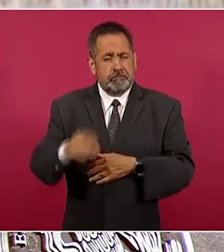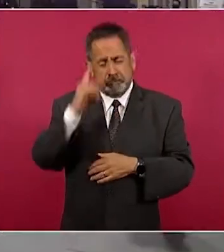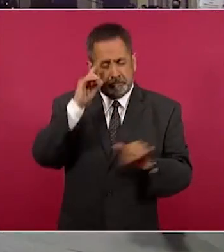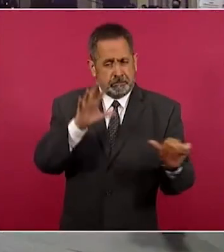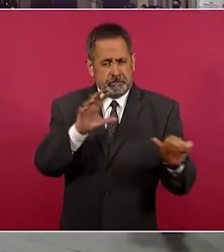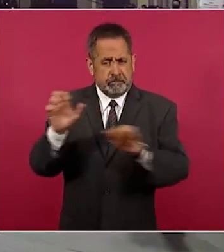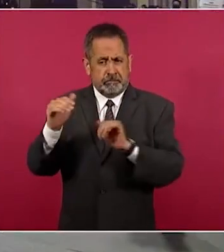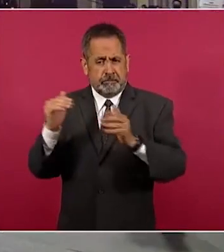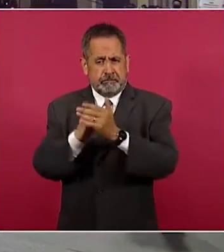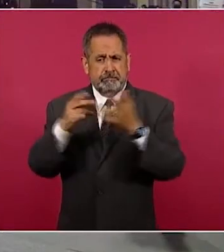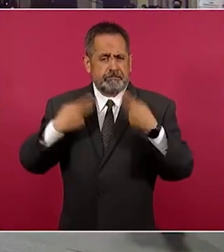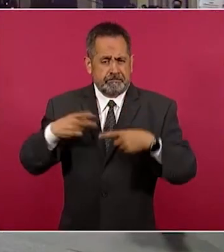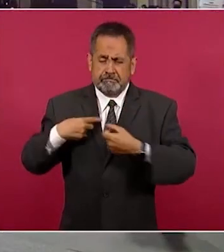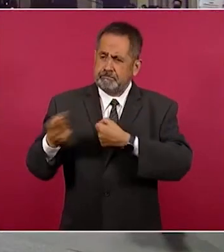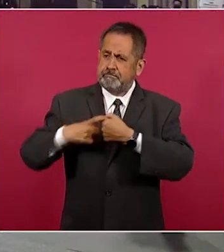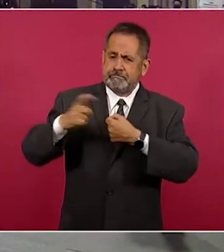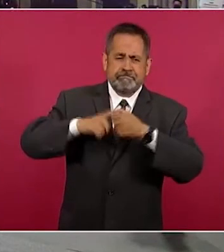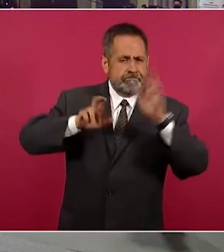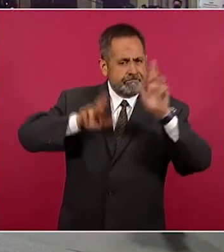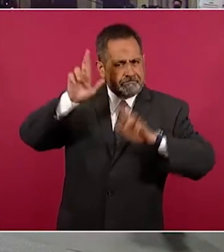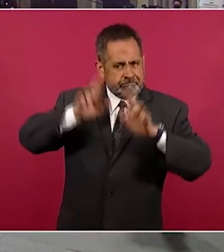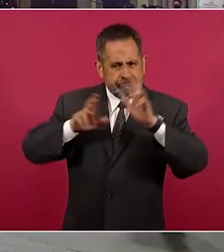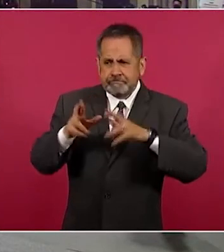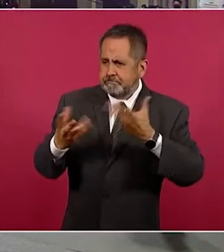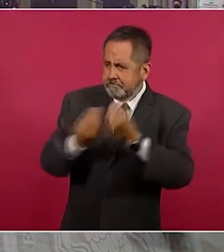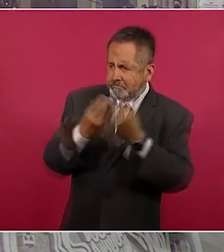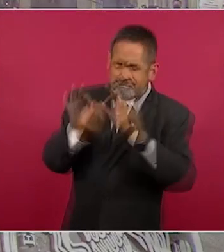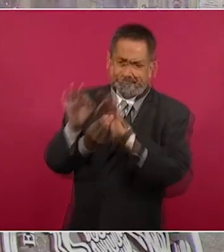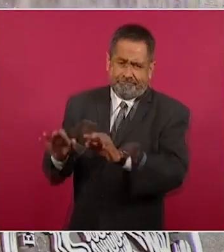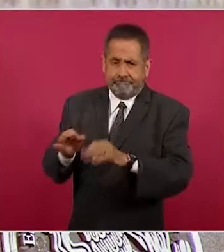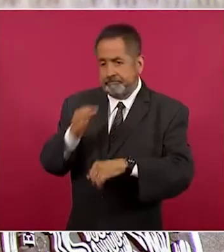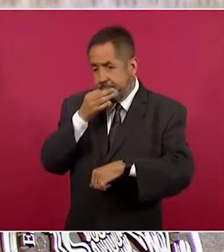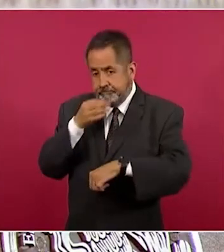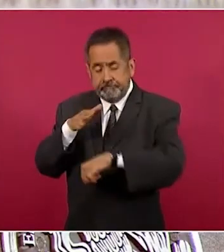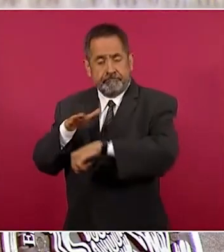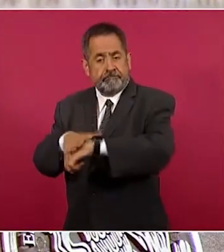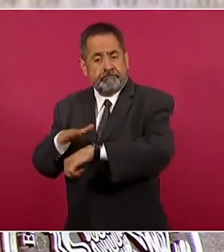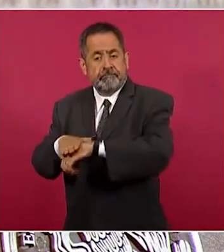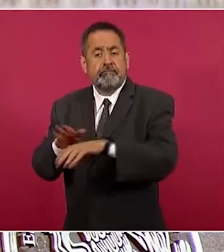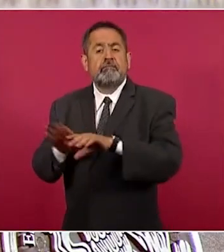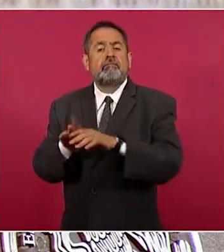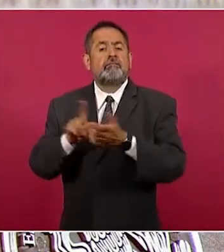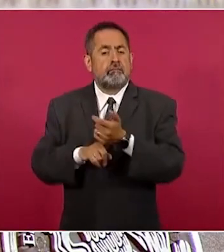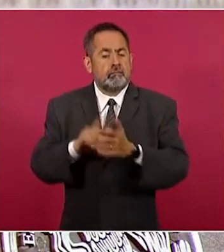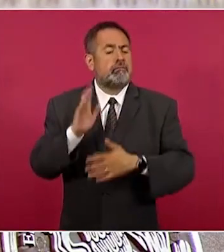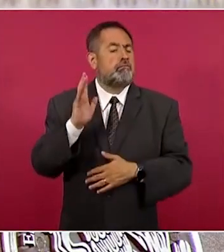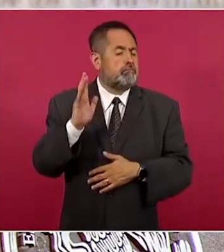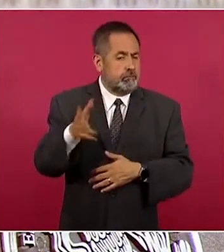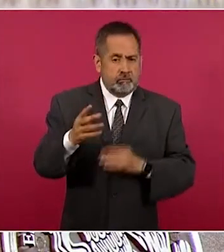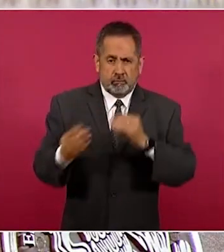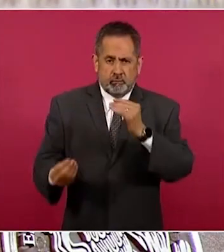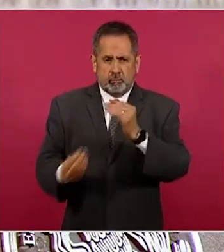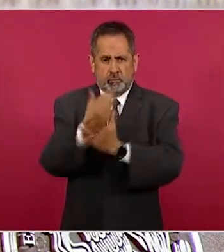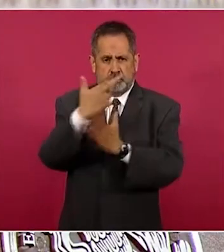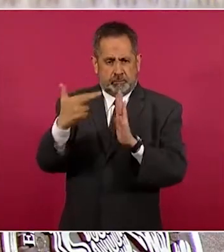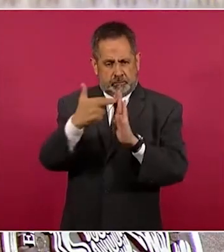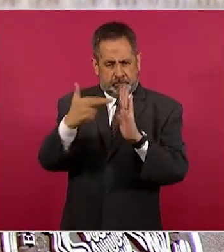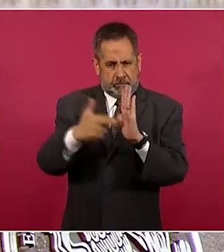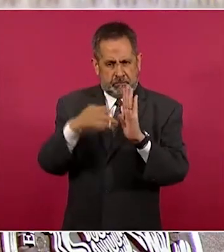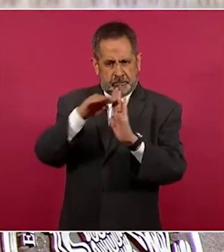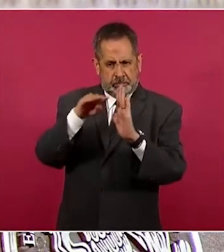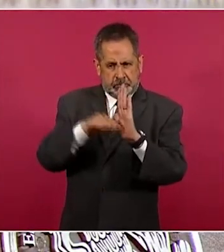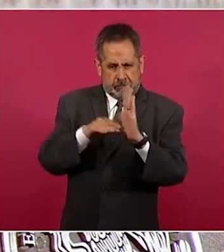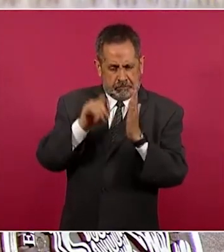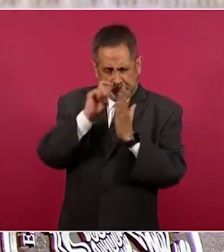600 mil participantes y continuamos en esa ruta de trabajo. En materia de incremento salarial, este caballero dice que los